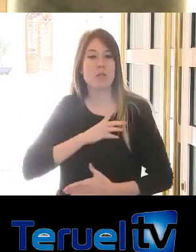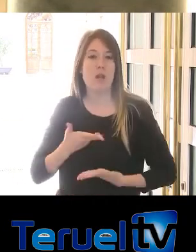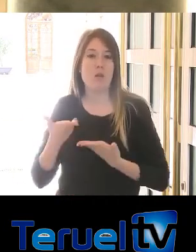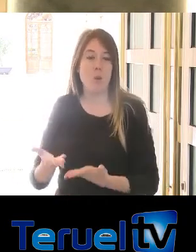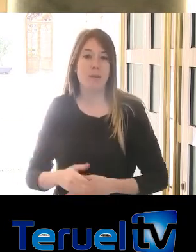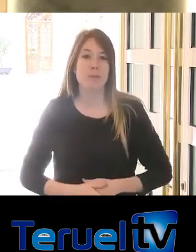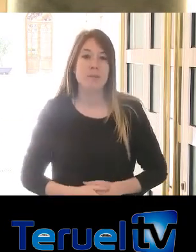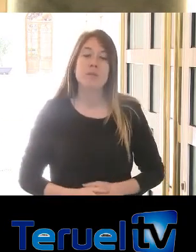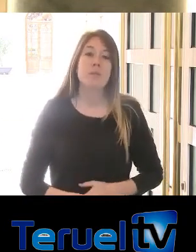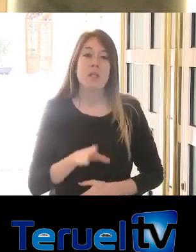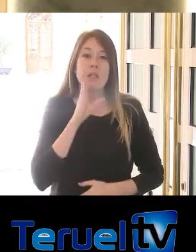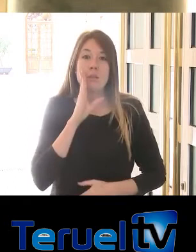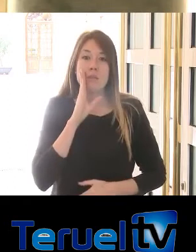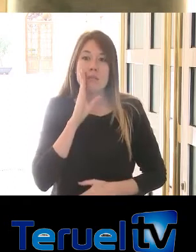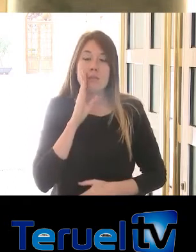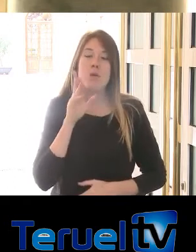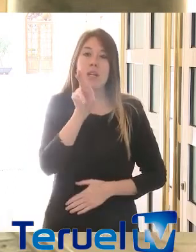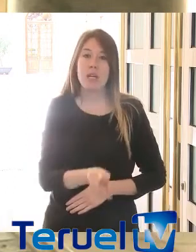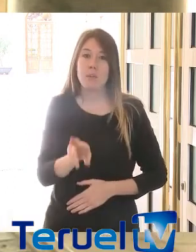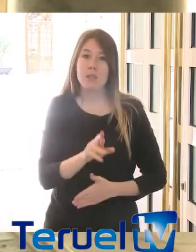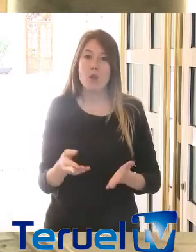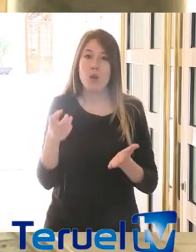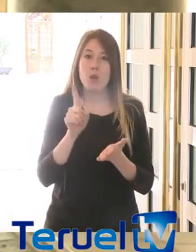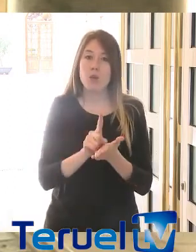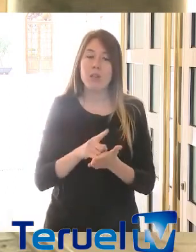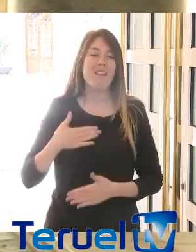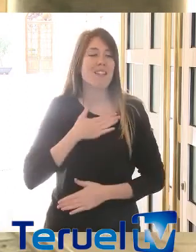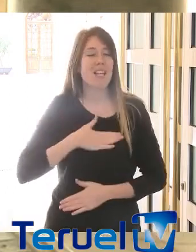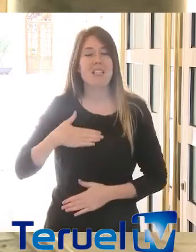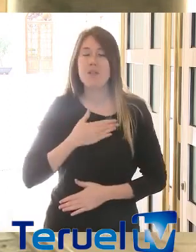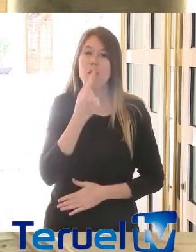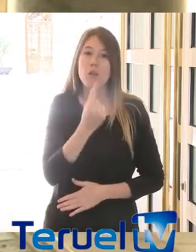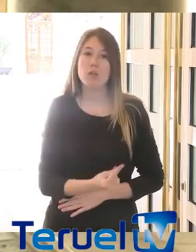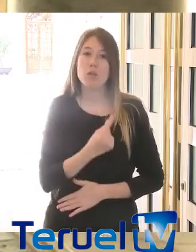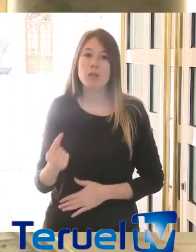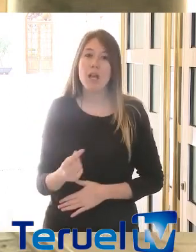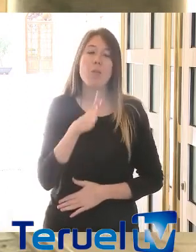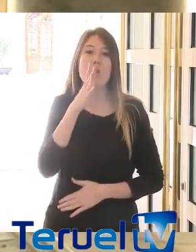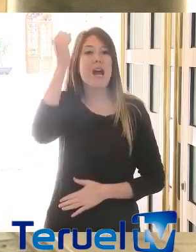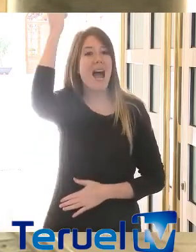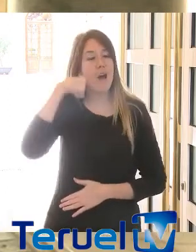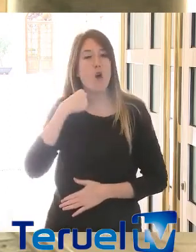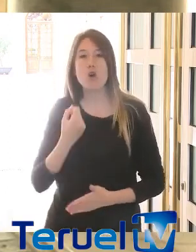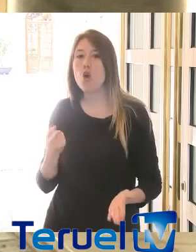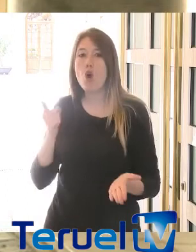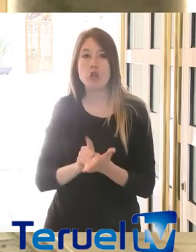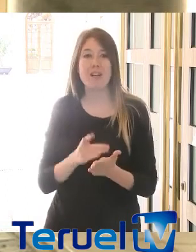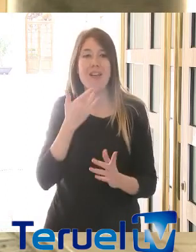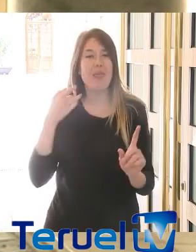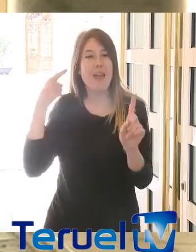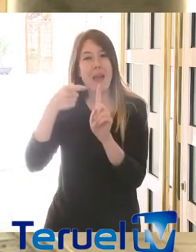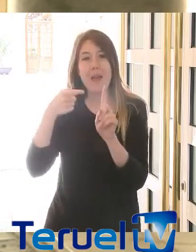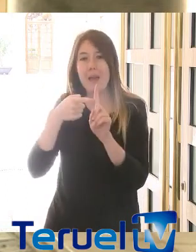Y, en este sentido, vuelvo a manifestar nuestra satisfacción, porque Aragón, una vez más, es un ejemplo